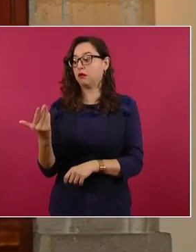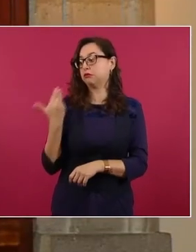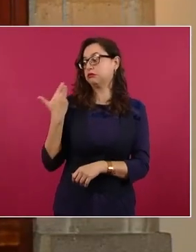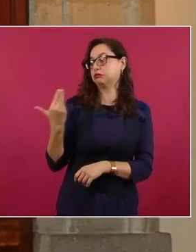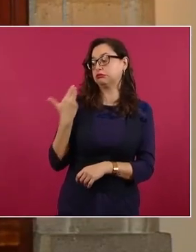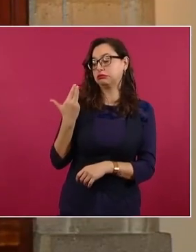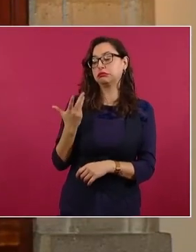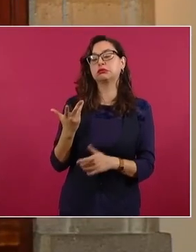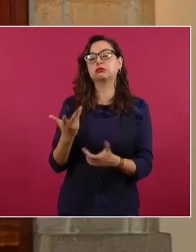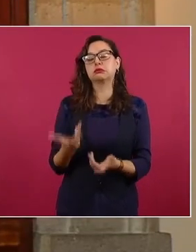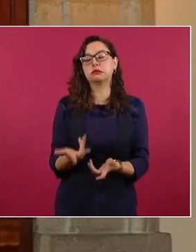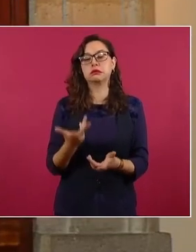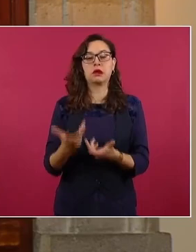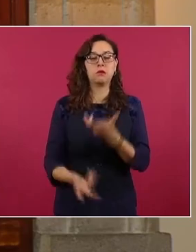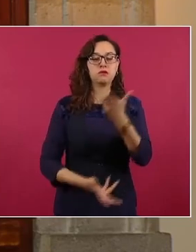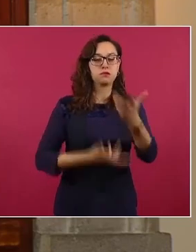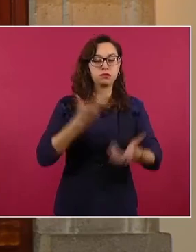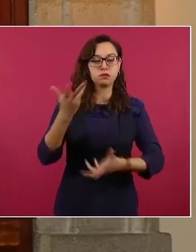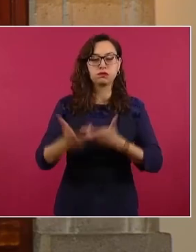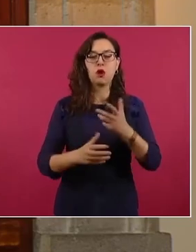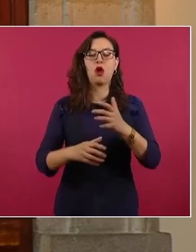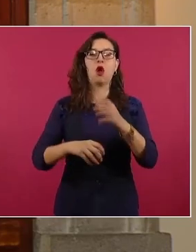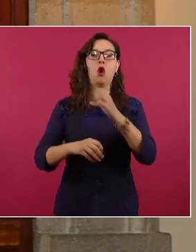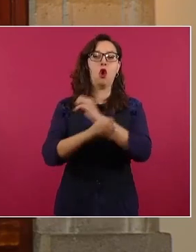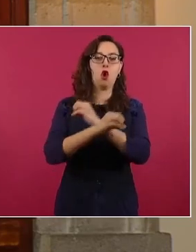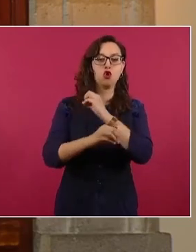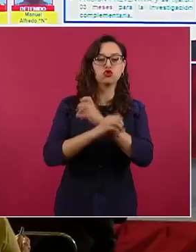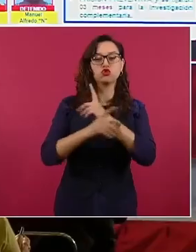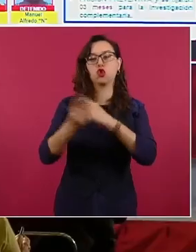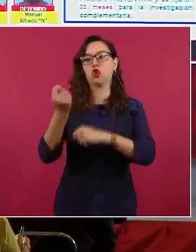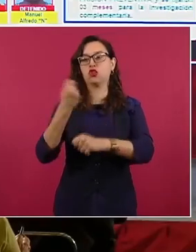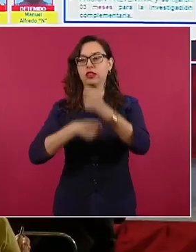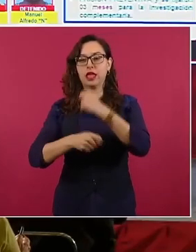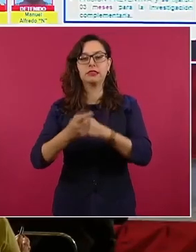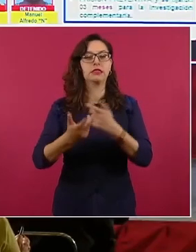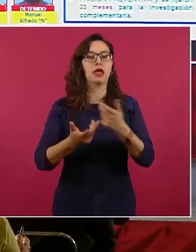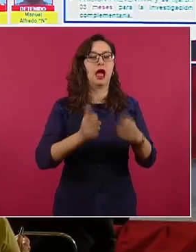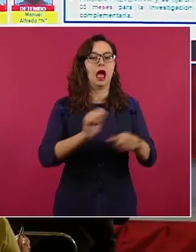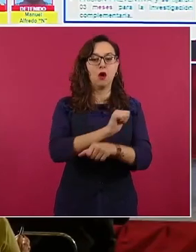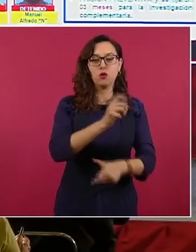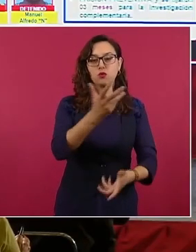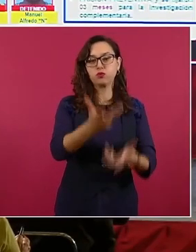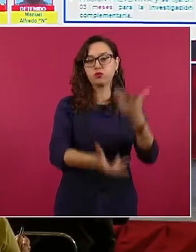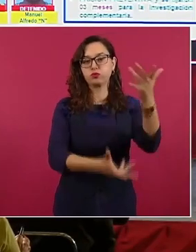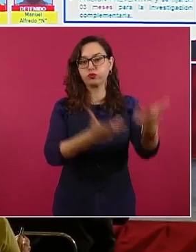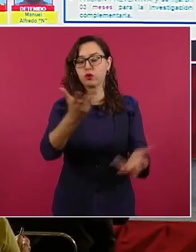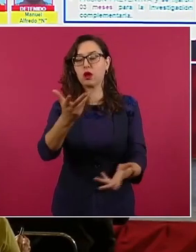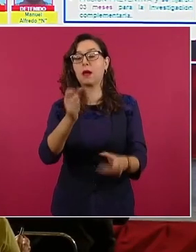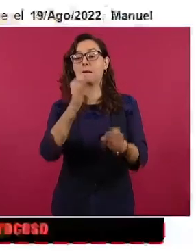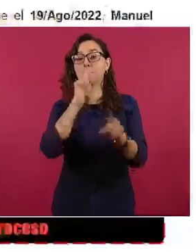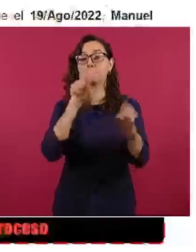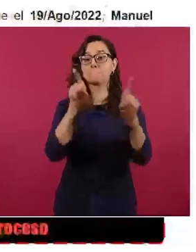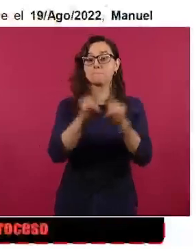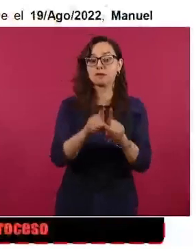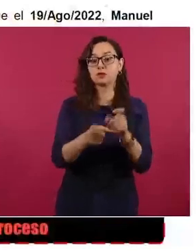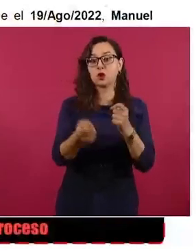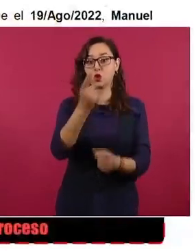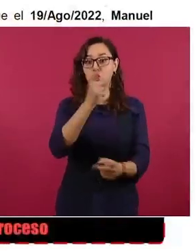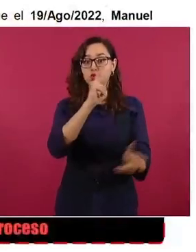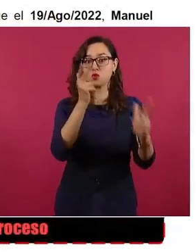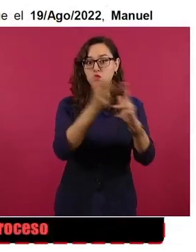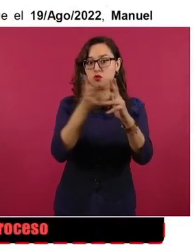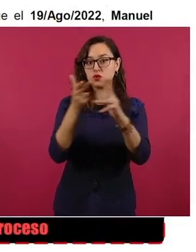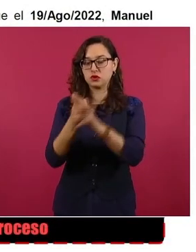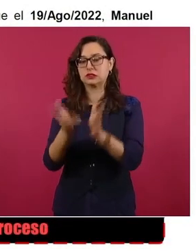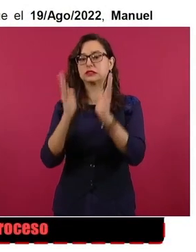conveniencia y también en el caso de Ciudad Juárez, homicidios. Entonces, ya hay varios sometidos a proceso